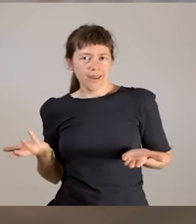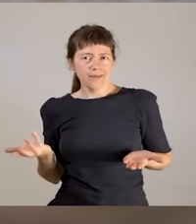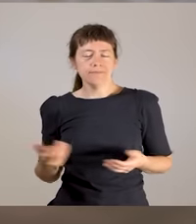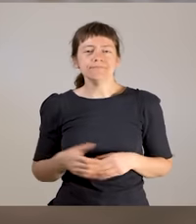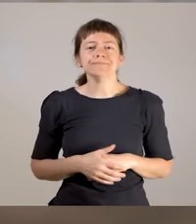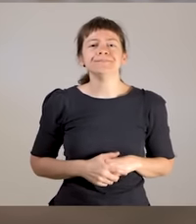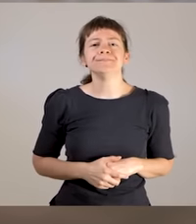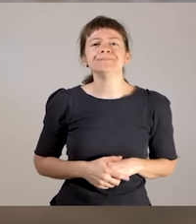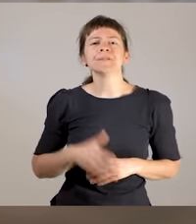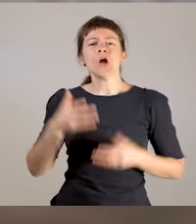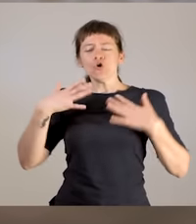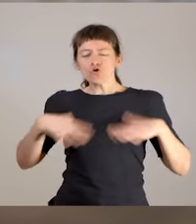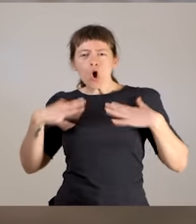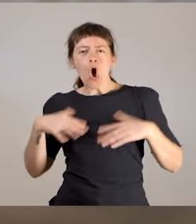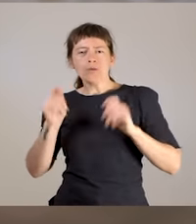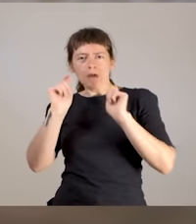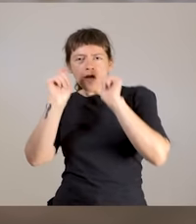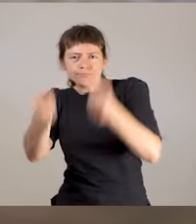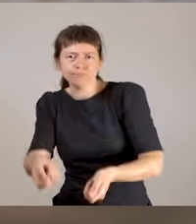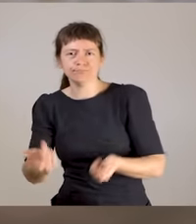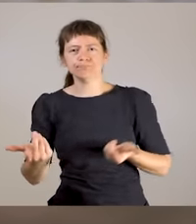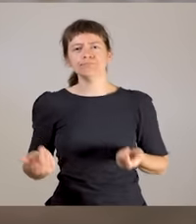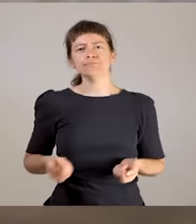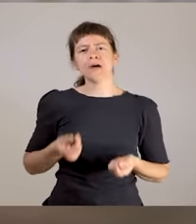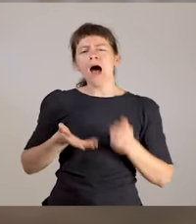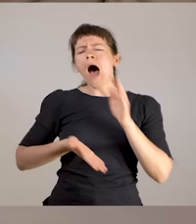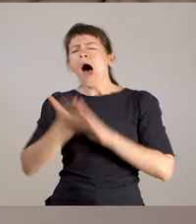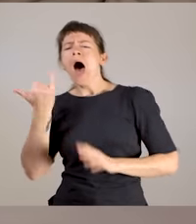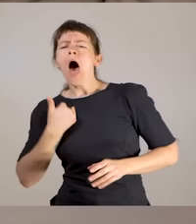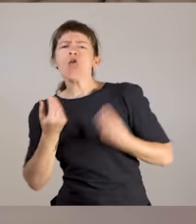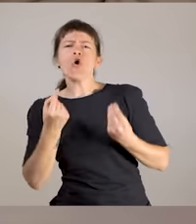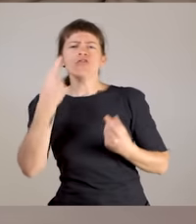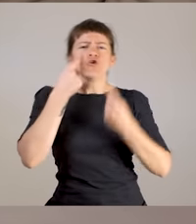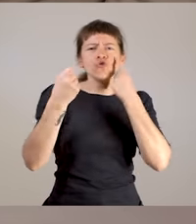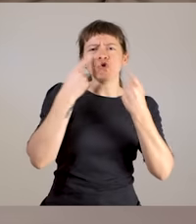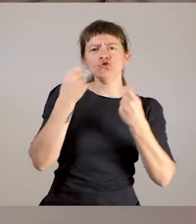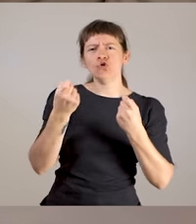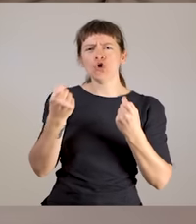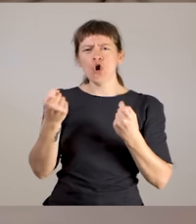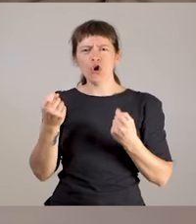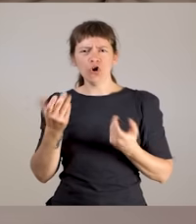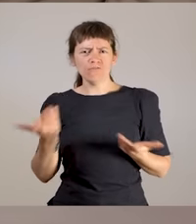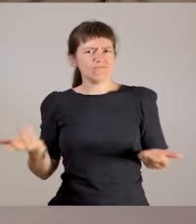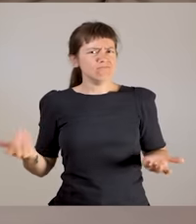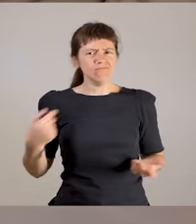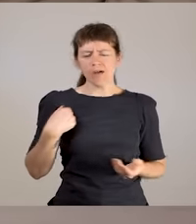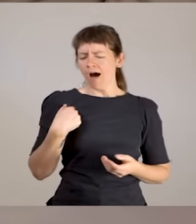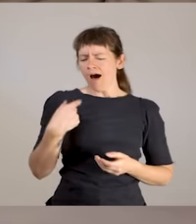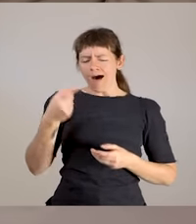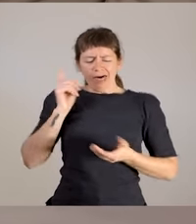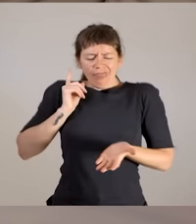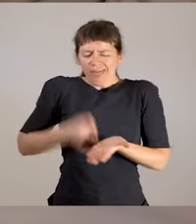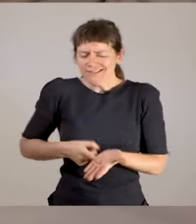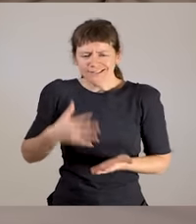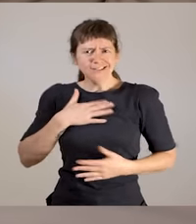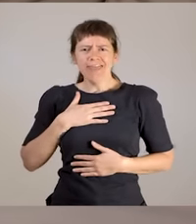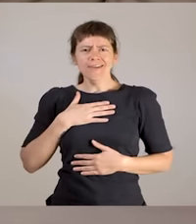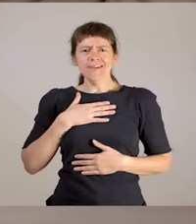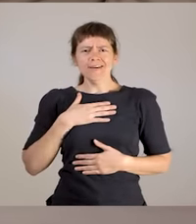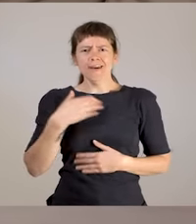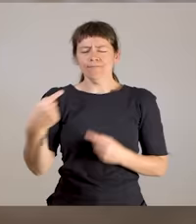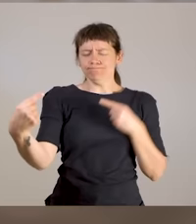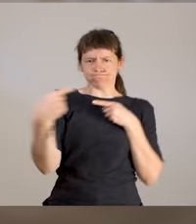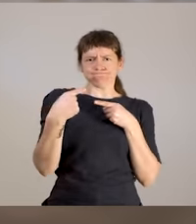invalidada tu capacidad de elección. Es necesario seguir trabajando con las propias personas con